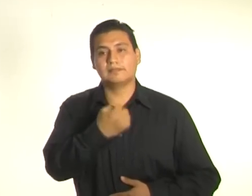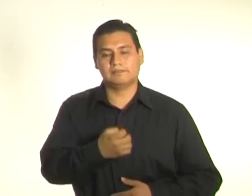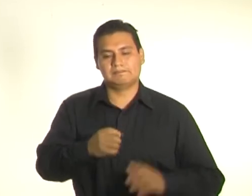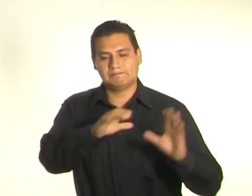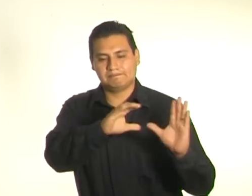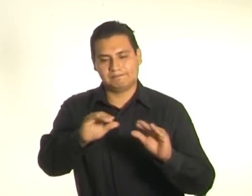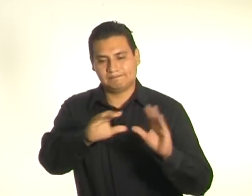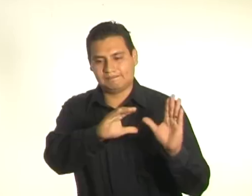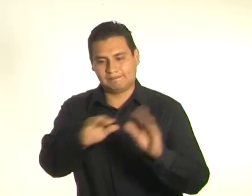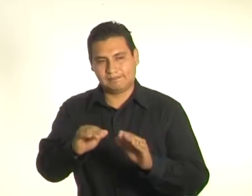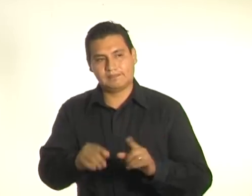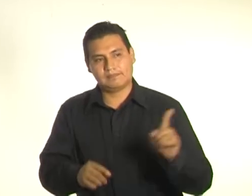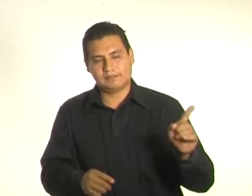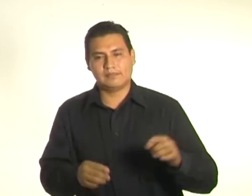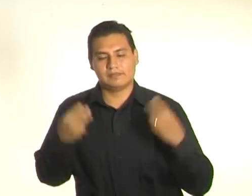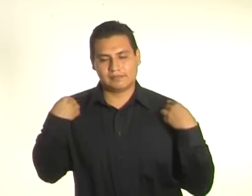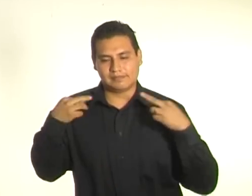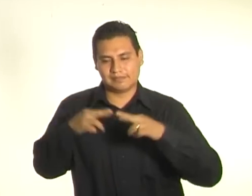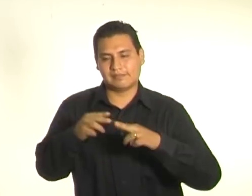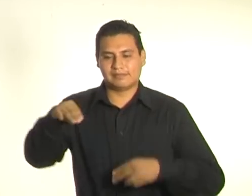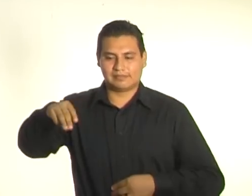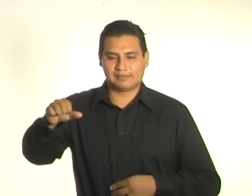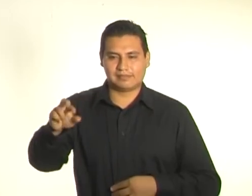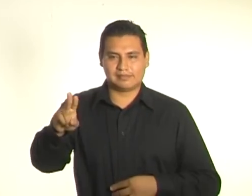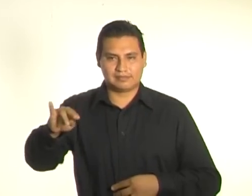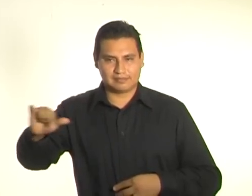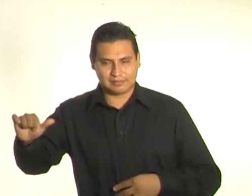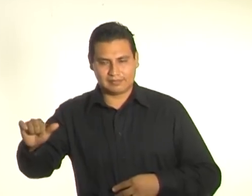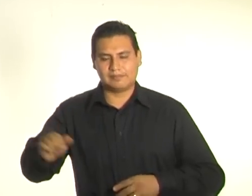We'll be back.